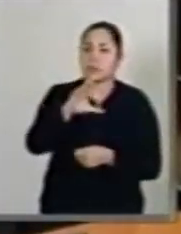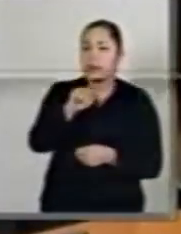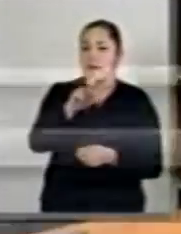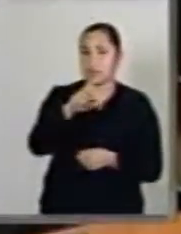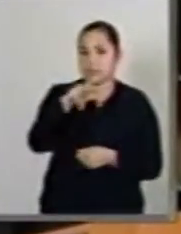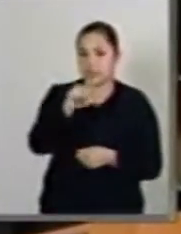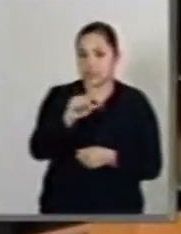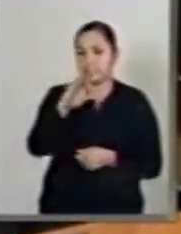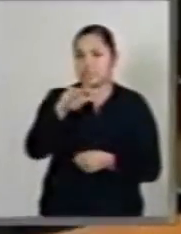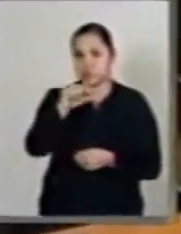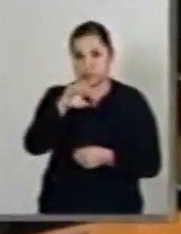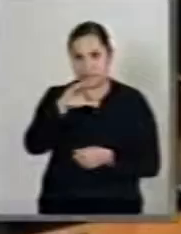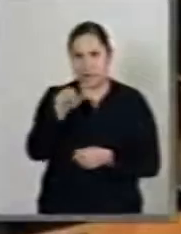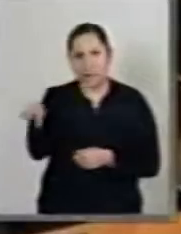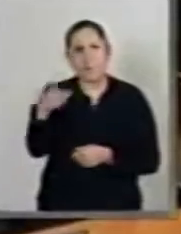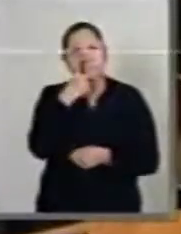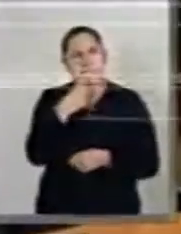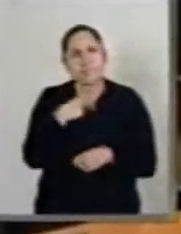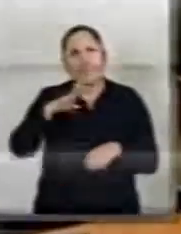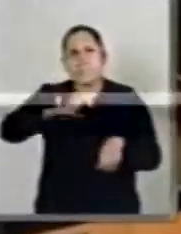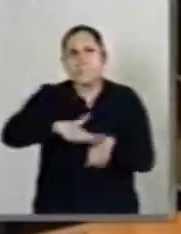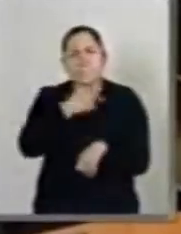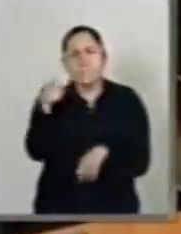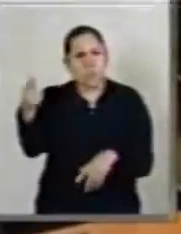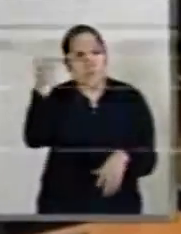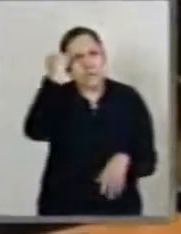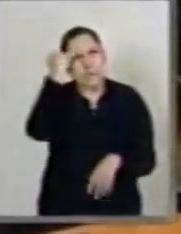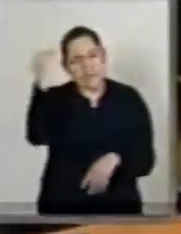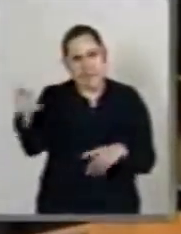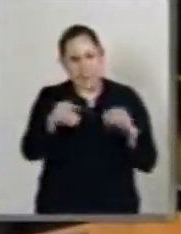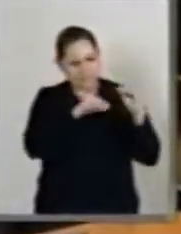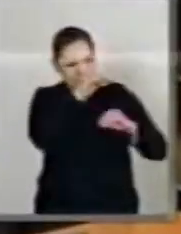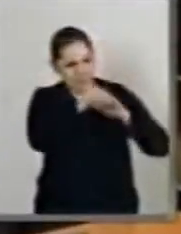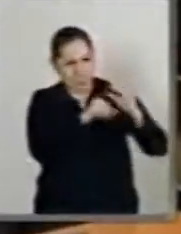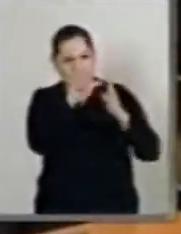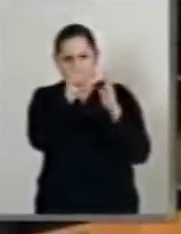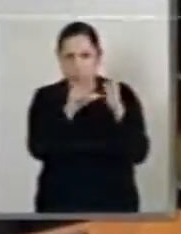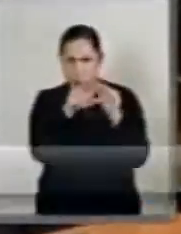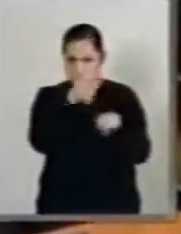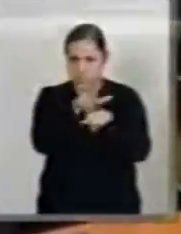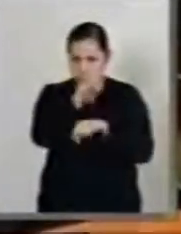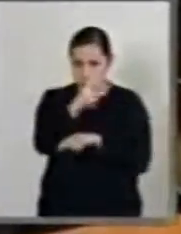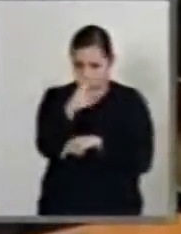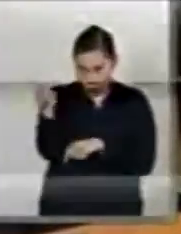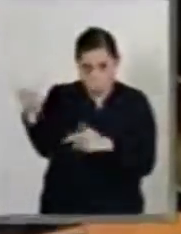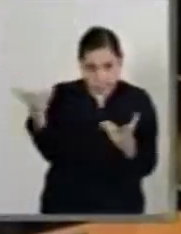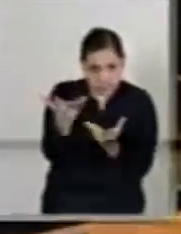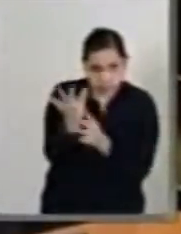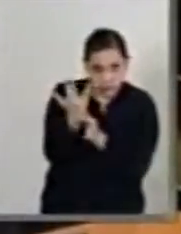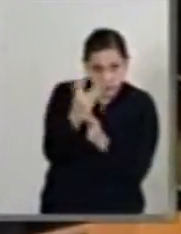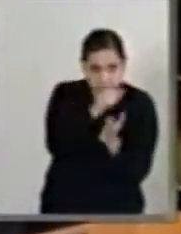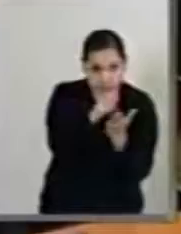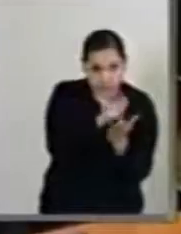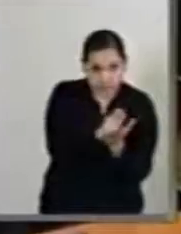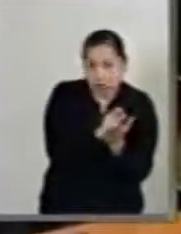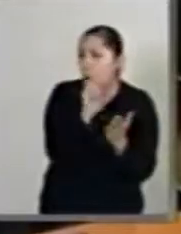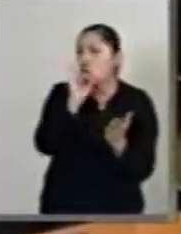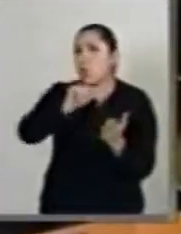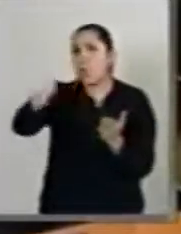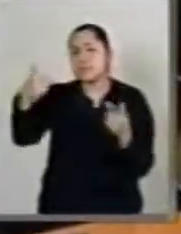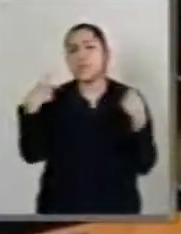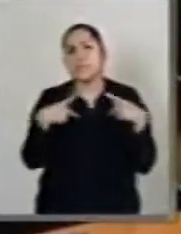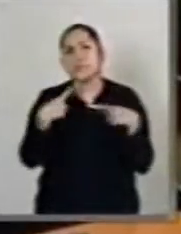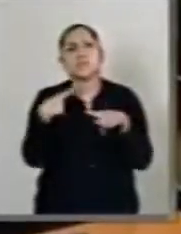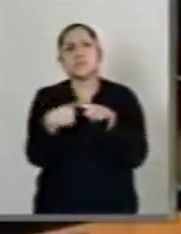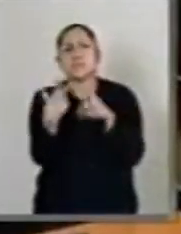inspiración que tuvo para redactar la reforma al 32 y nos diga si la redactó él o si la redactó alguien más. ¿No será